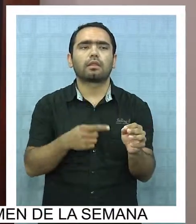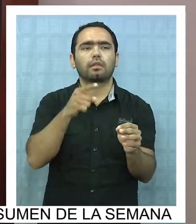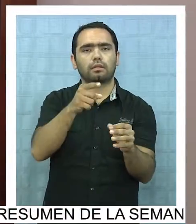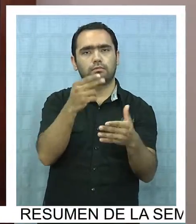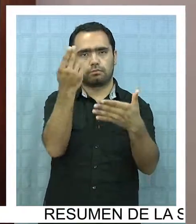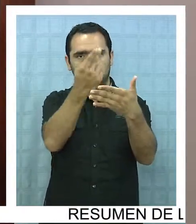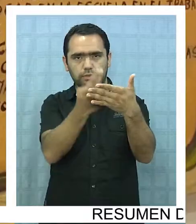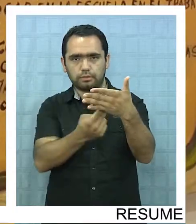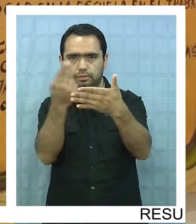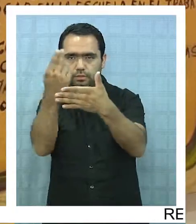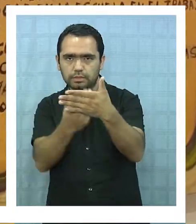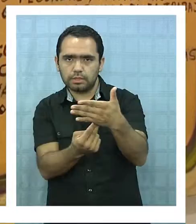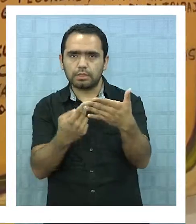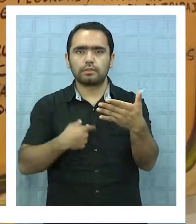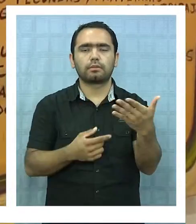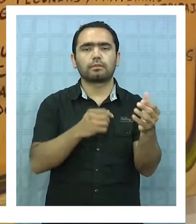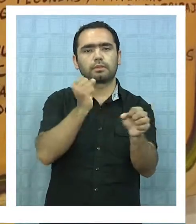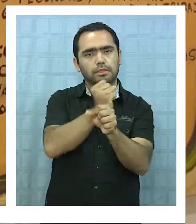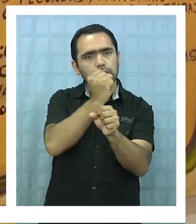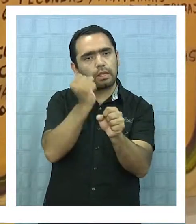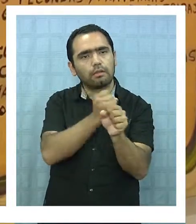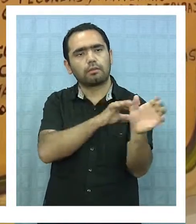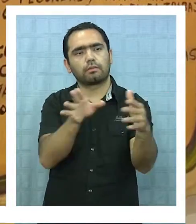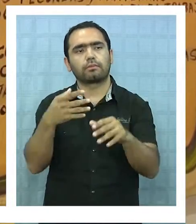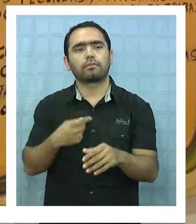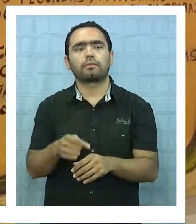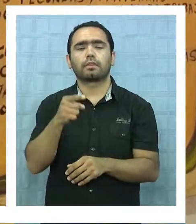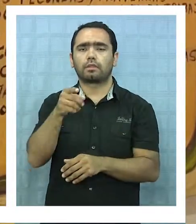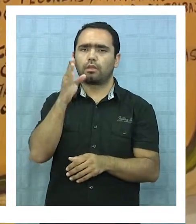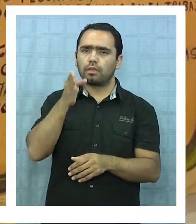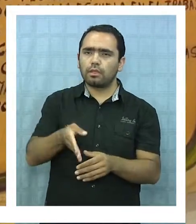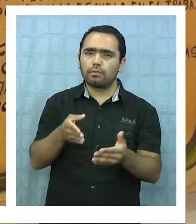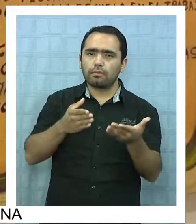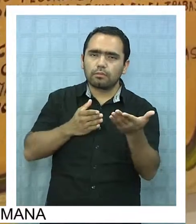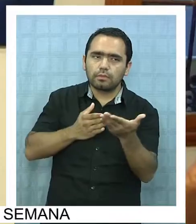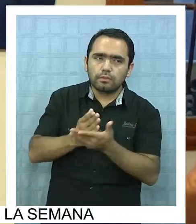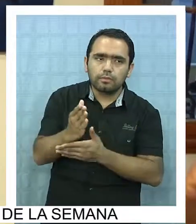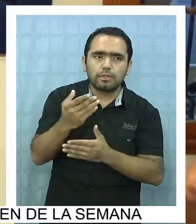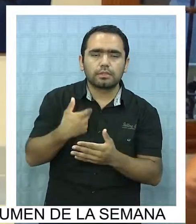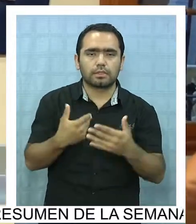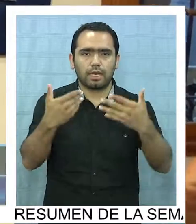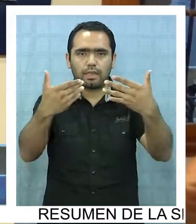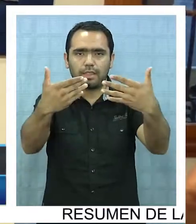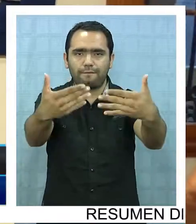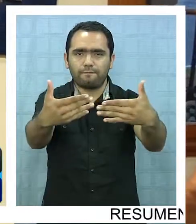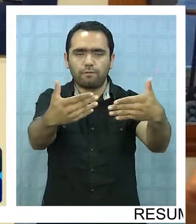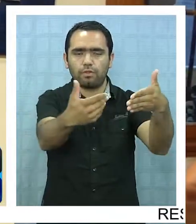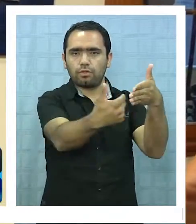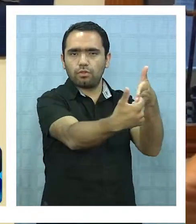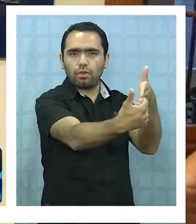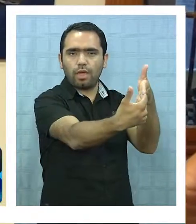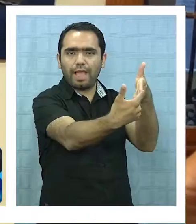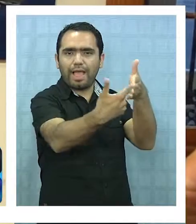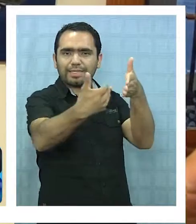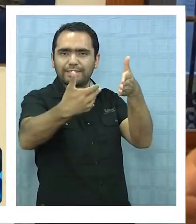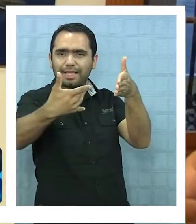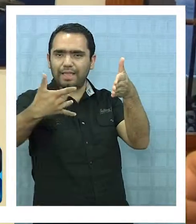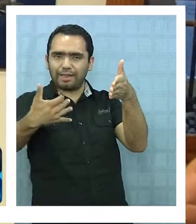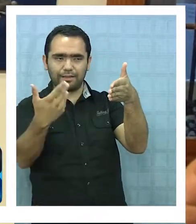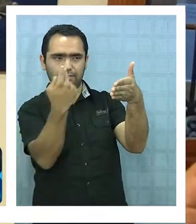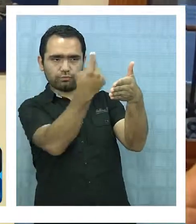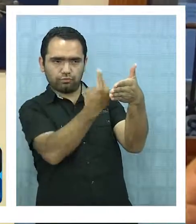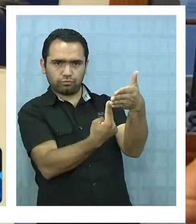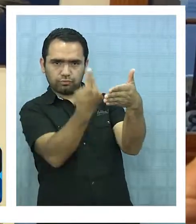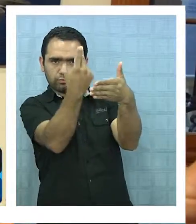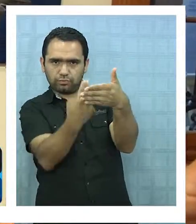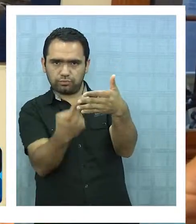lograr plasmar la realidad en la tela. Yo tengo que empezar a pintarlo desde el fondo hacia adelante. Es complicado, es